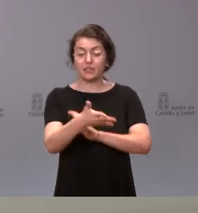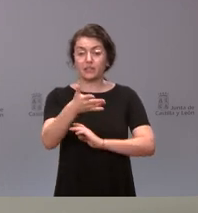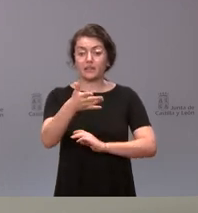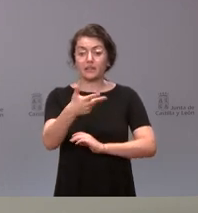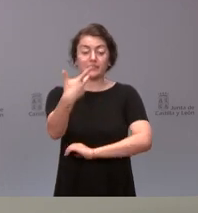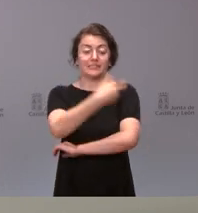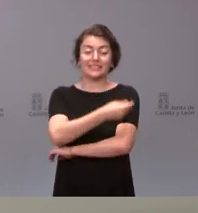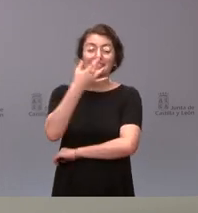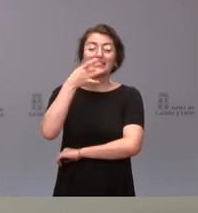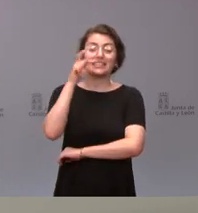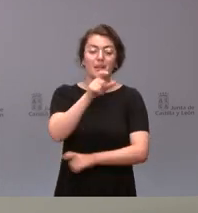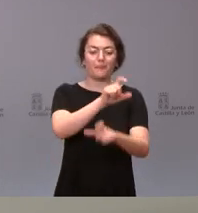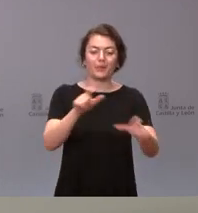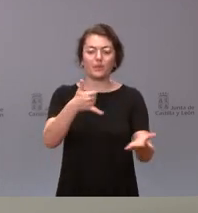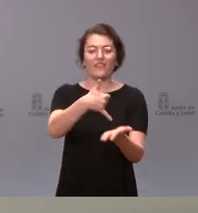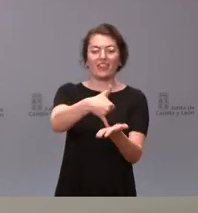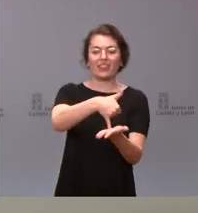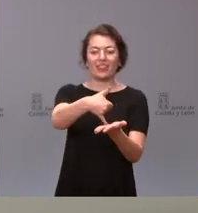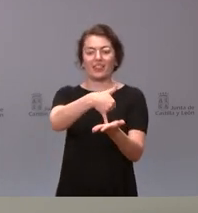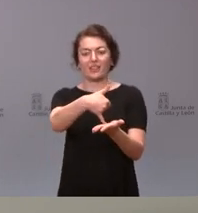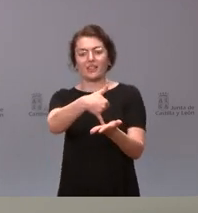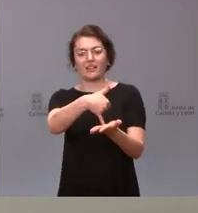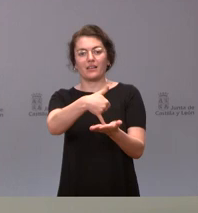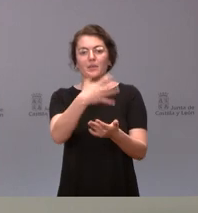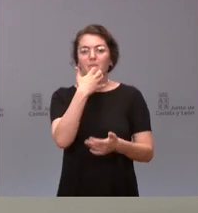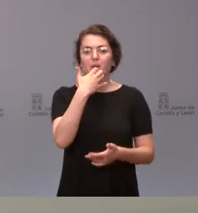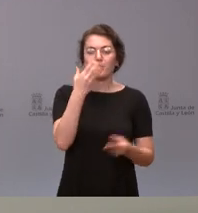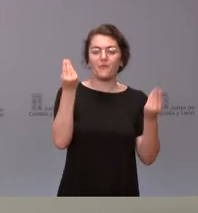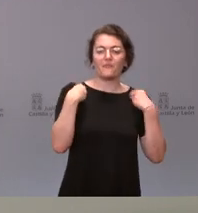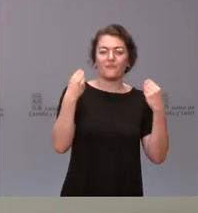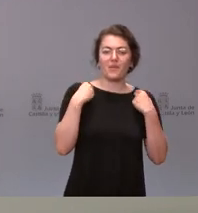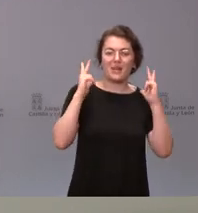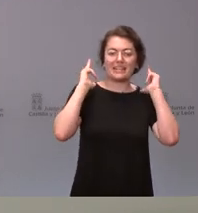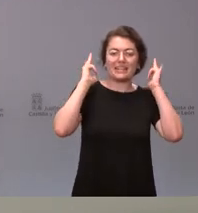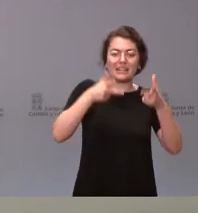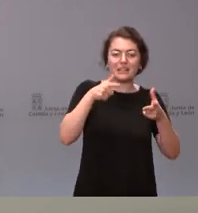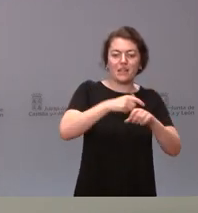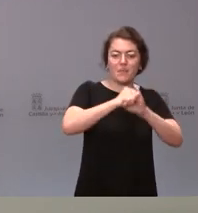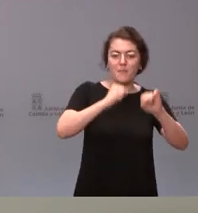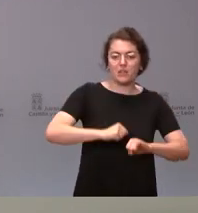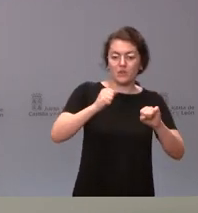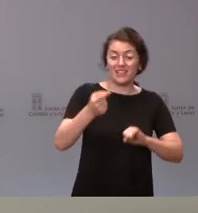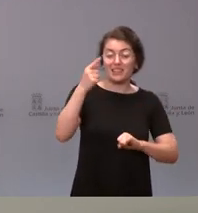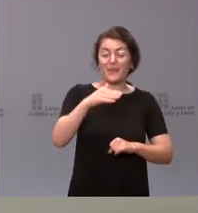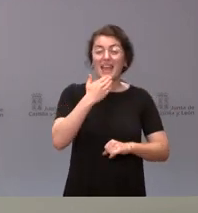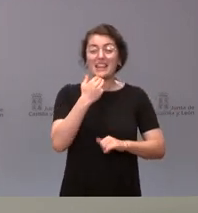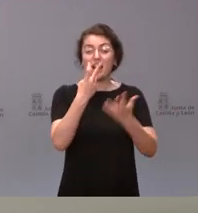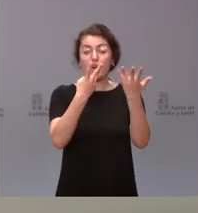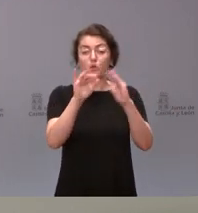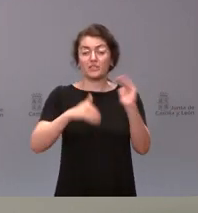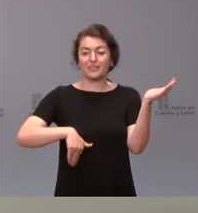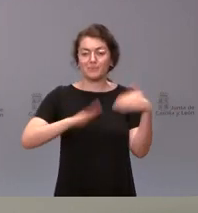vulnerables que residen en personas, en residencias de mayores y que son a su vez mayores de 80 años. Y, por tanto,